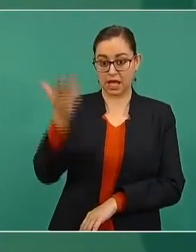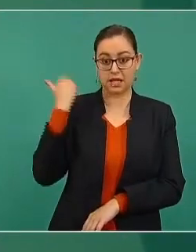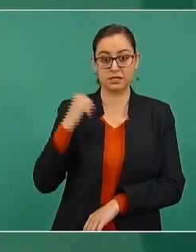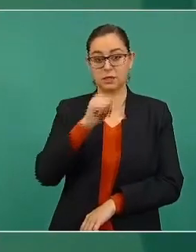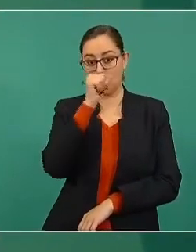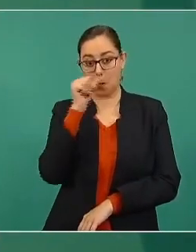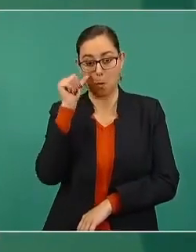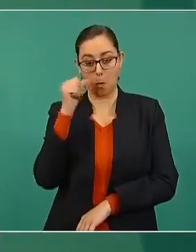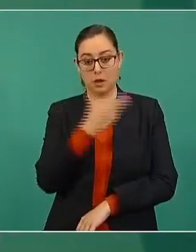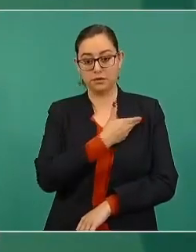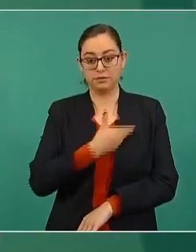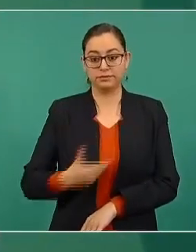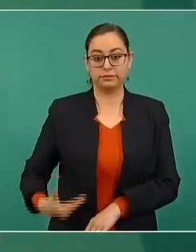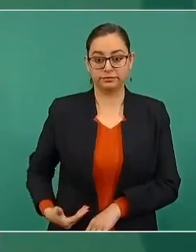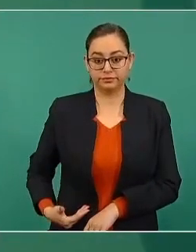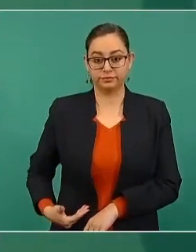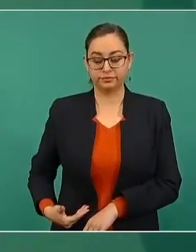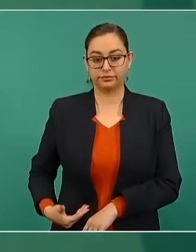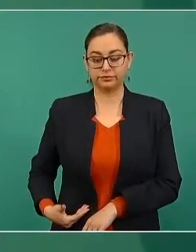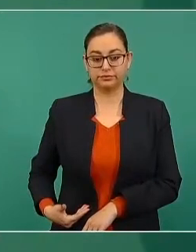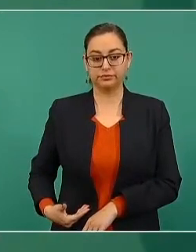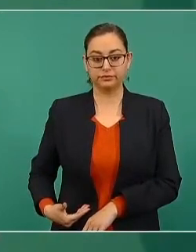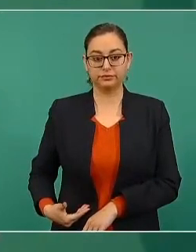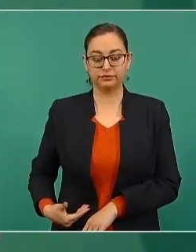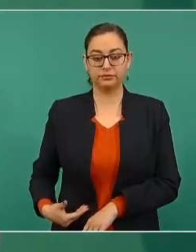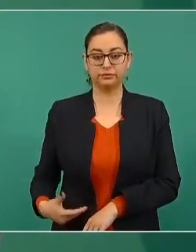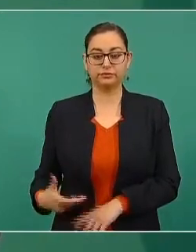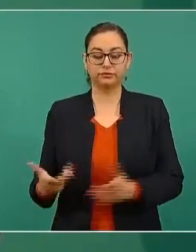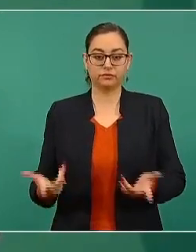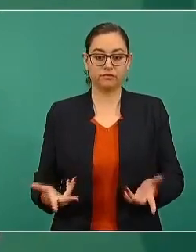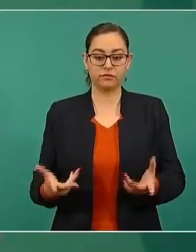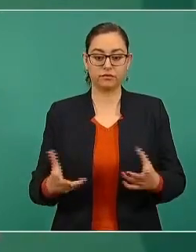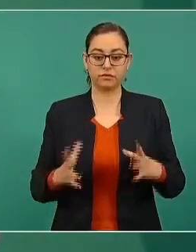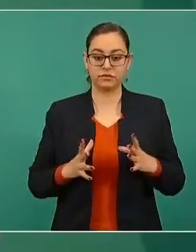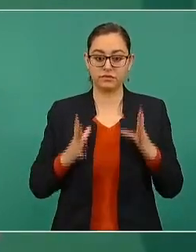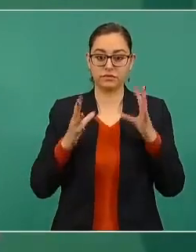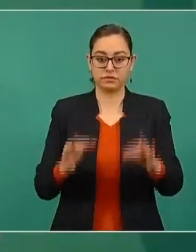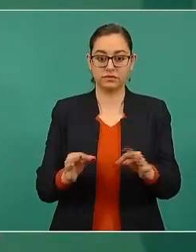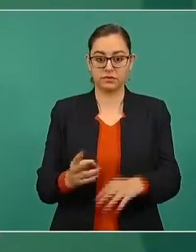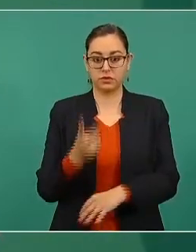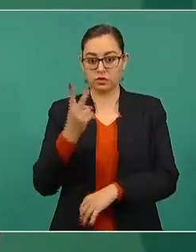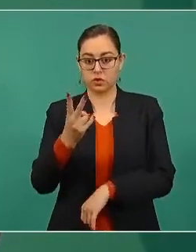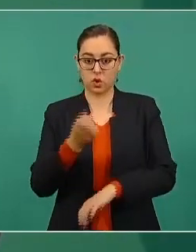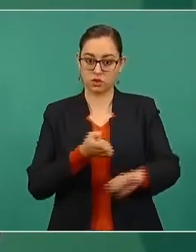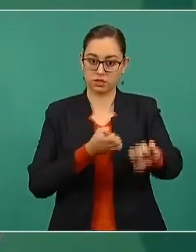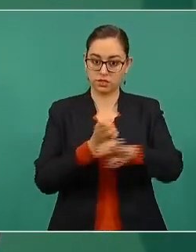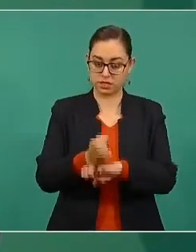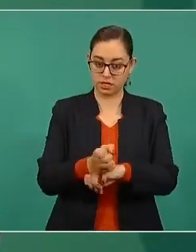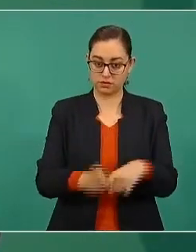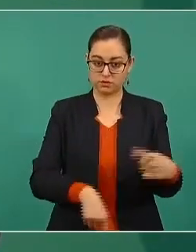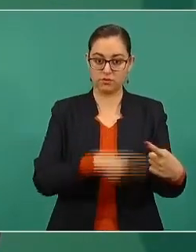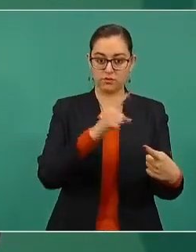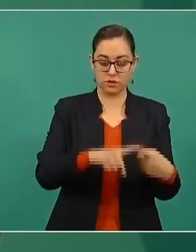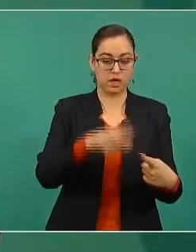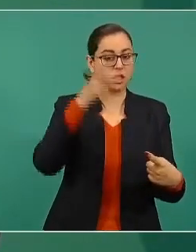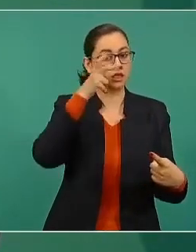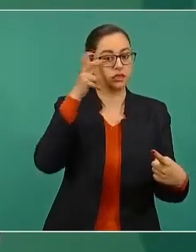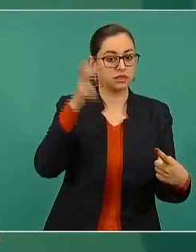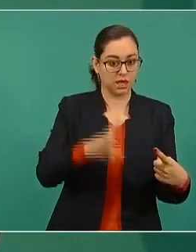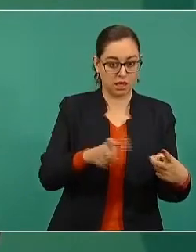estados, dos entidades federativas, el estado de Hidalgo y el estado de Morelos,